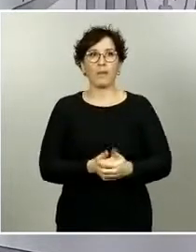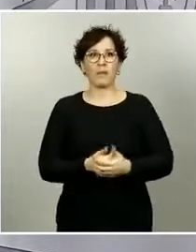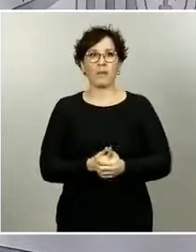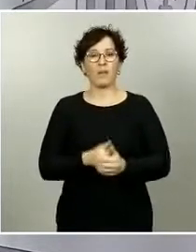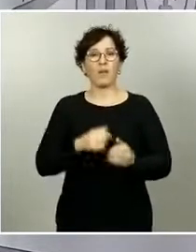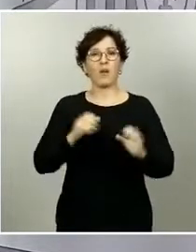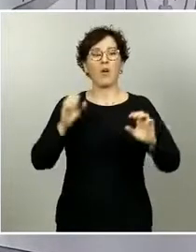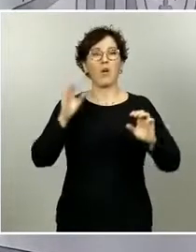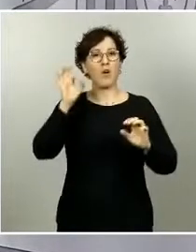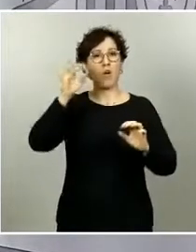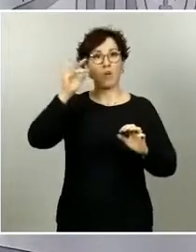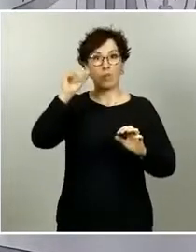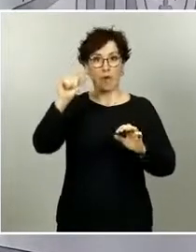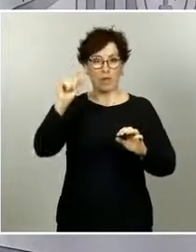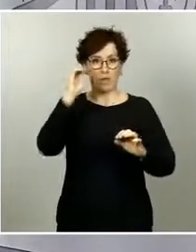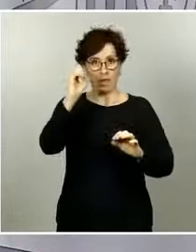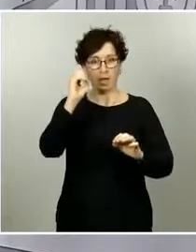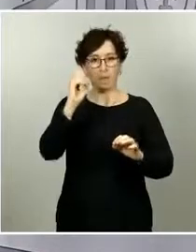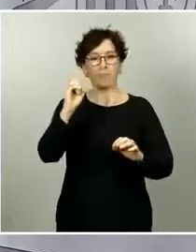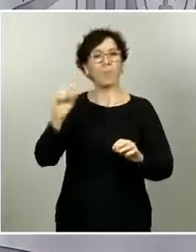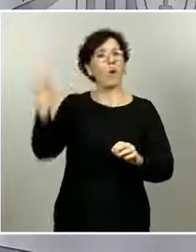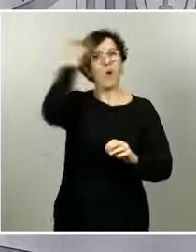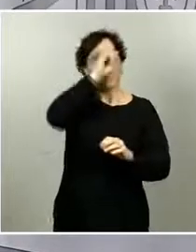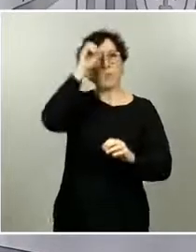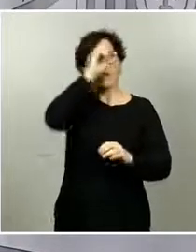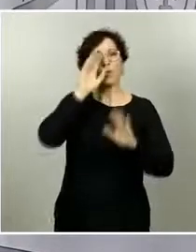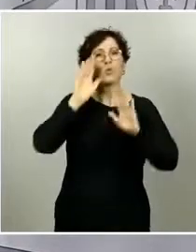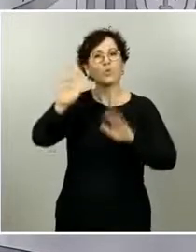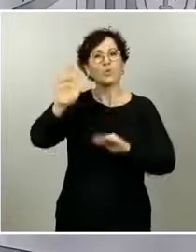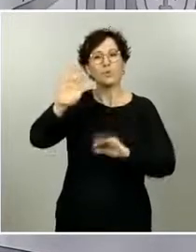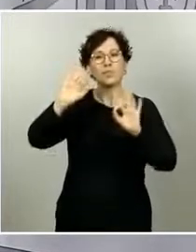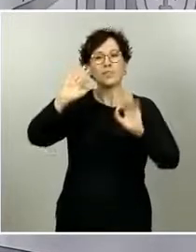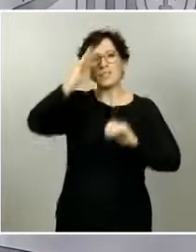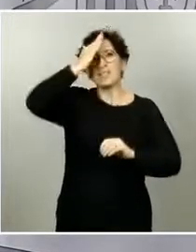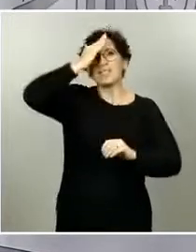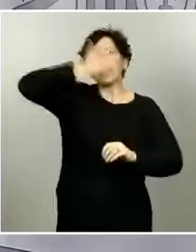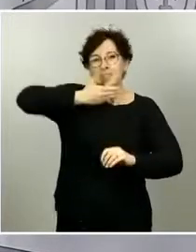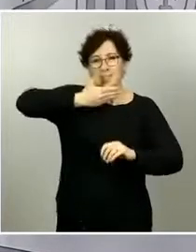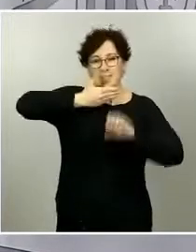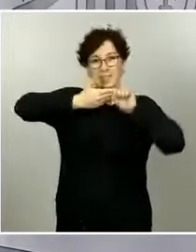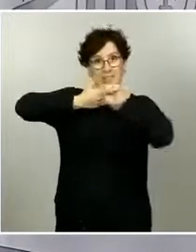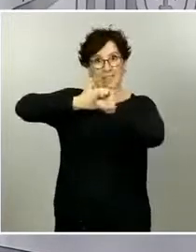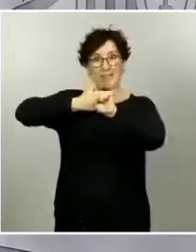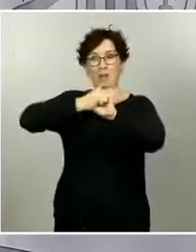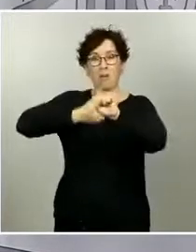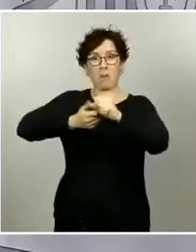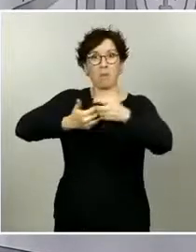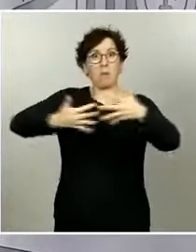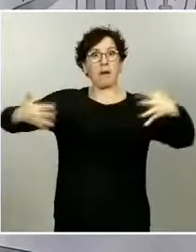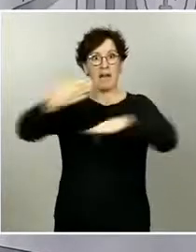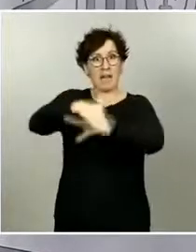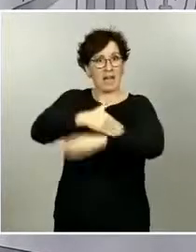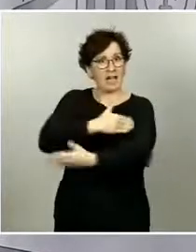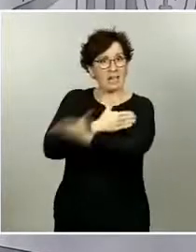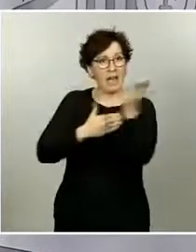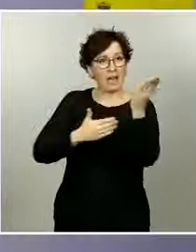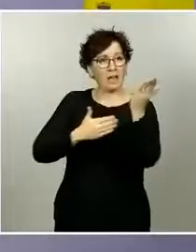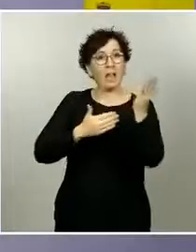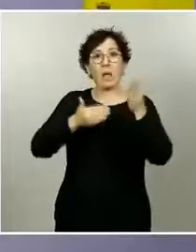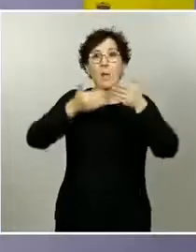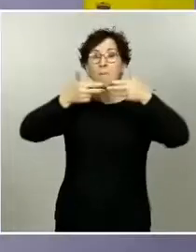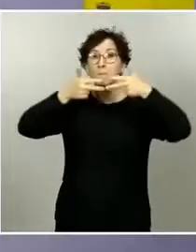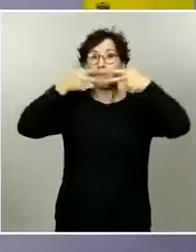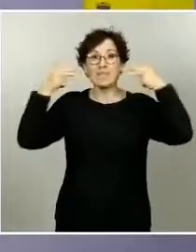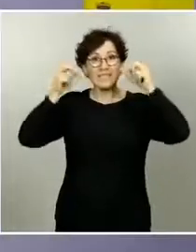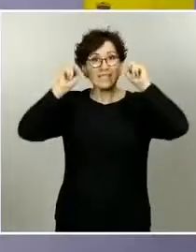Hay algunas muy técnicas. Doctor Fernando Simón, por ejemplo, le preguntan, Onda Cero, ¿puede darnos su opinión sobre las viseras o